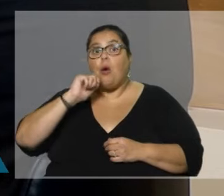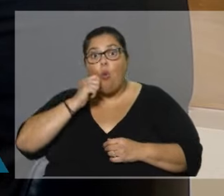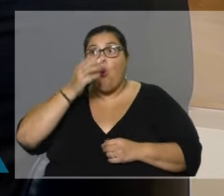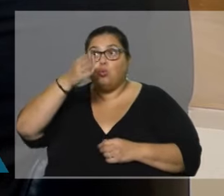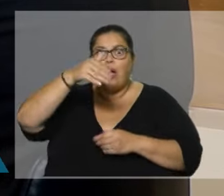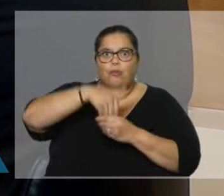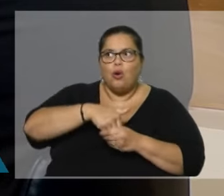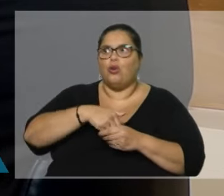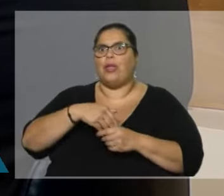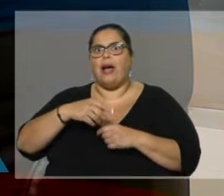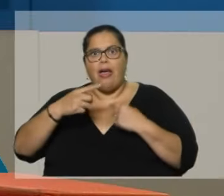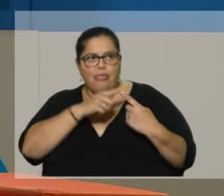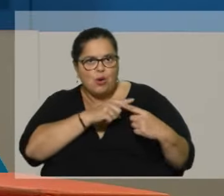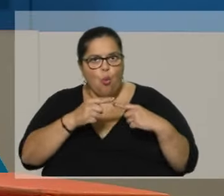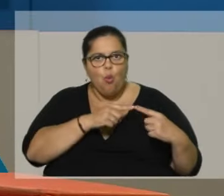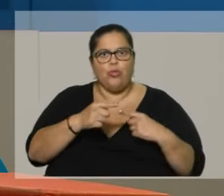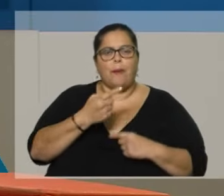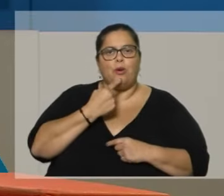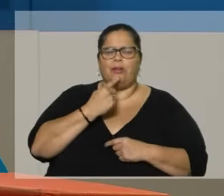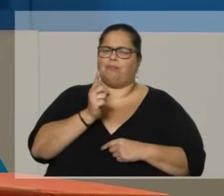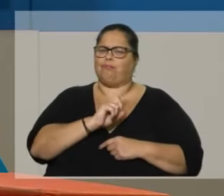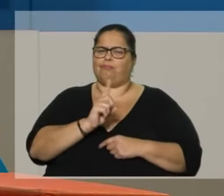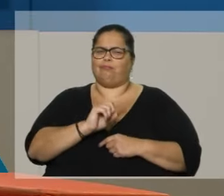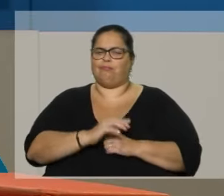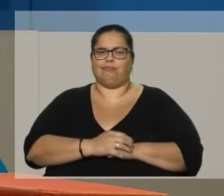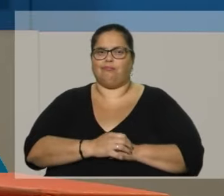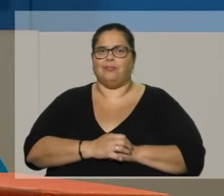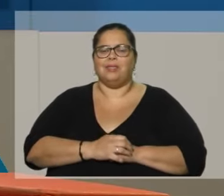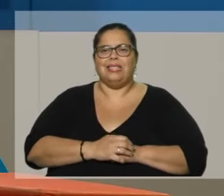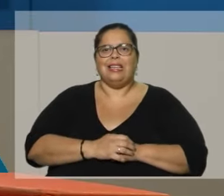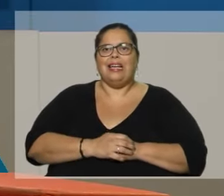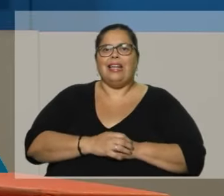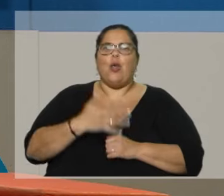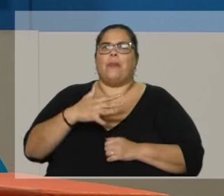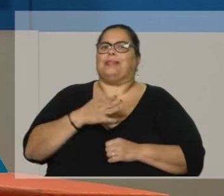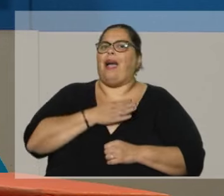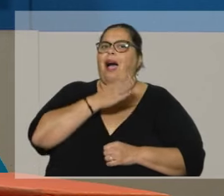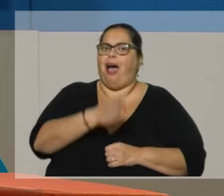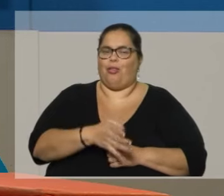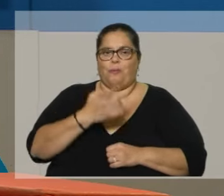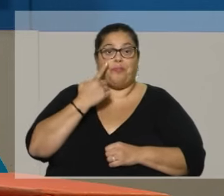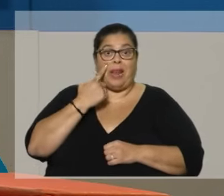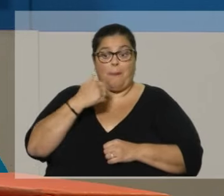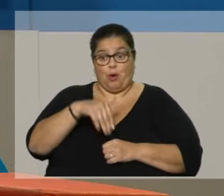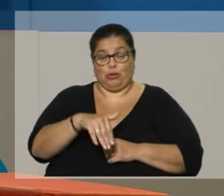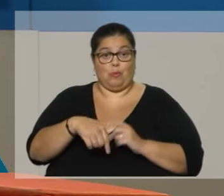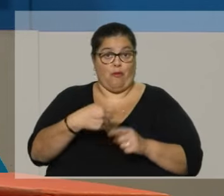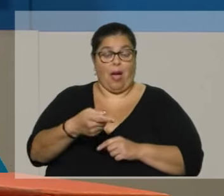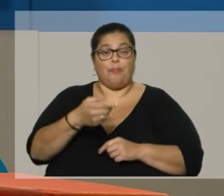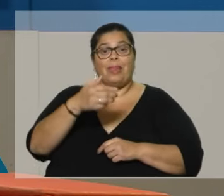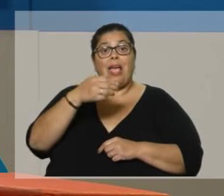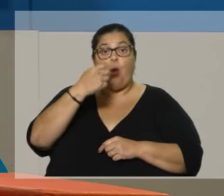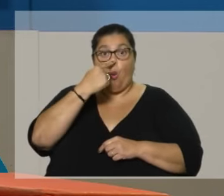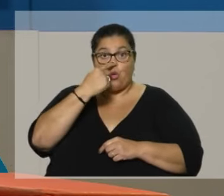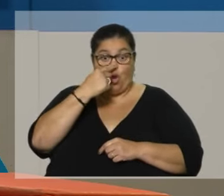obligatorio, ¿no? No van tanto a votar, si uno mira la afluencia que hay en junio, que no es